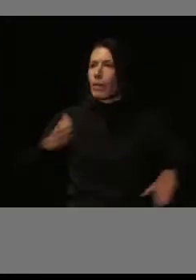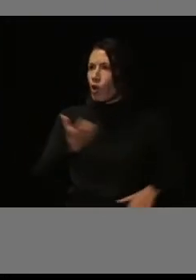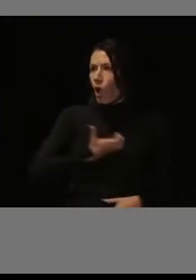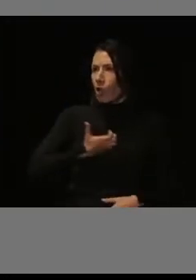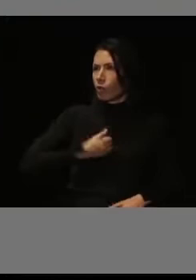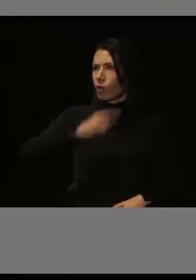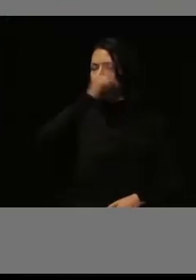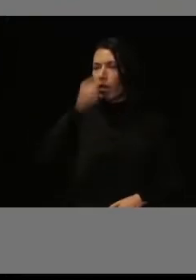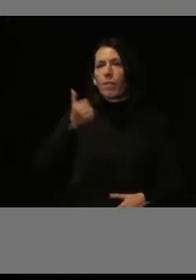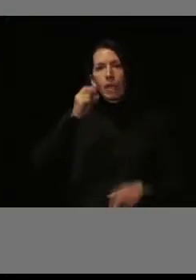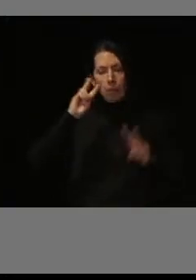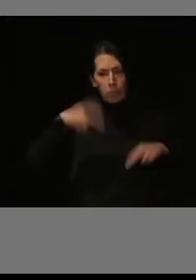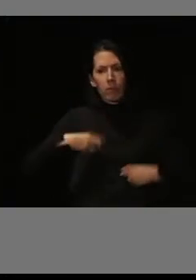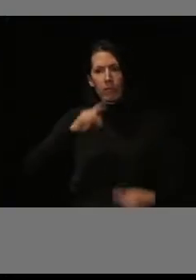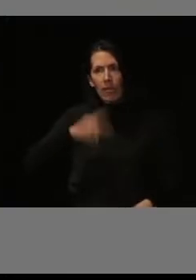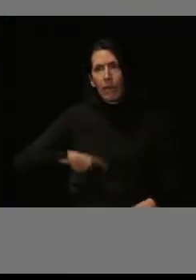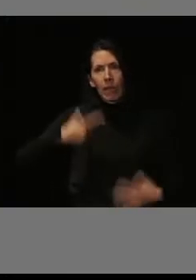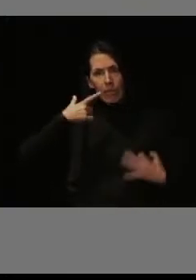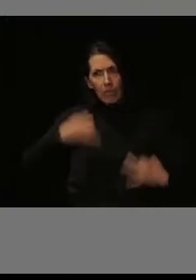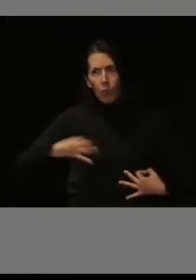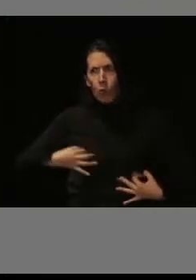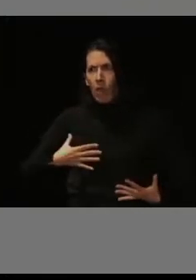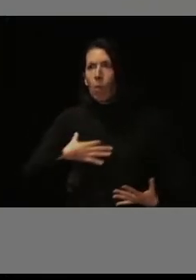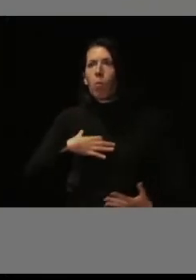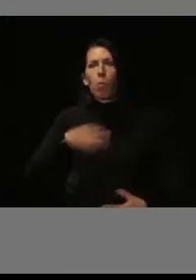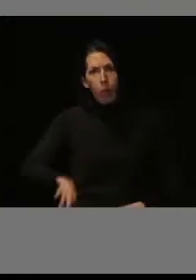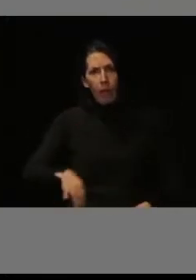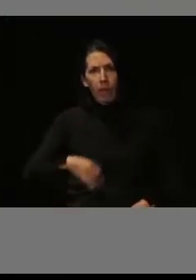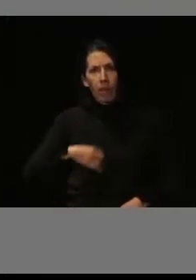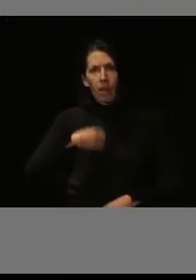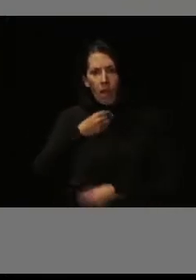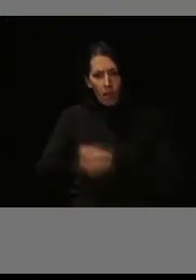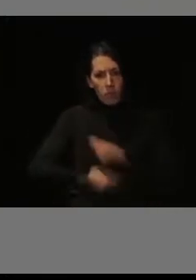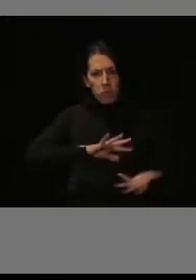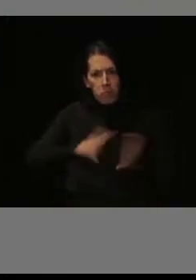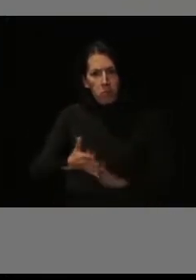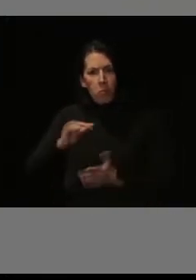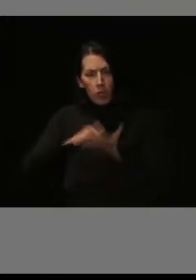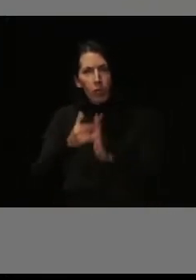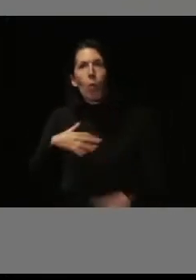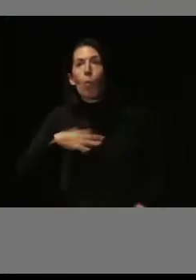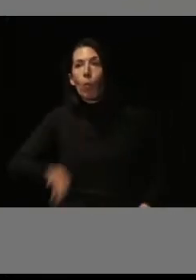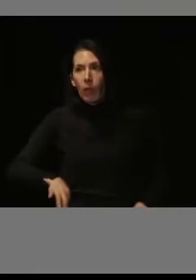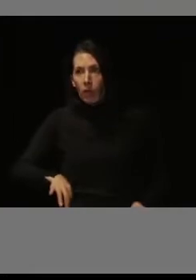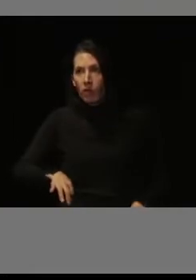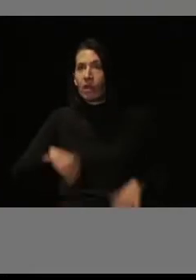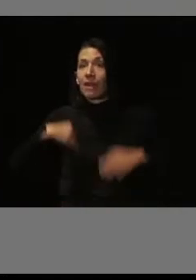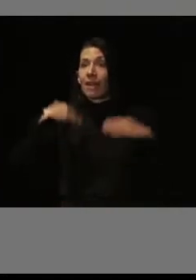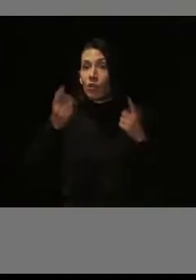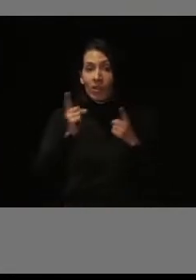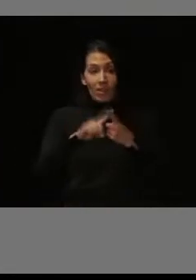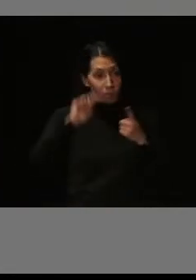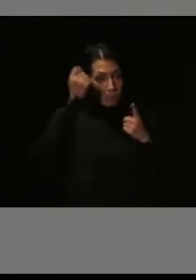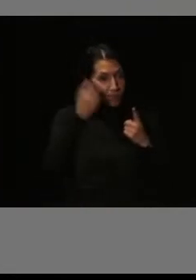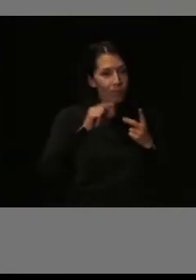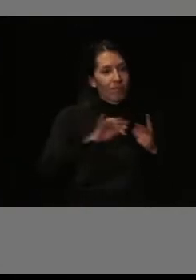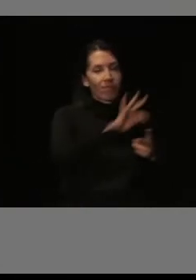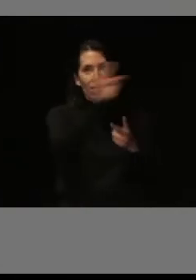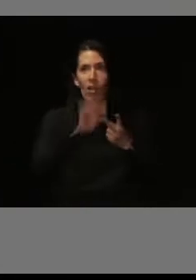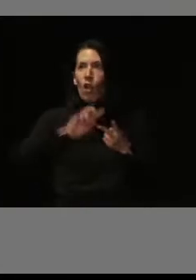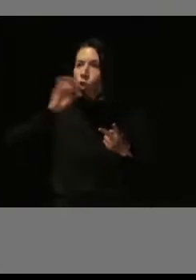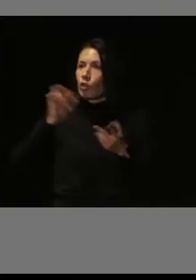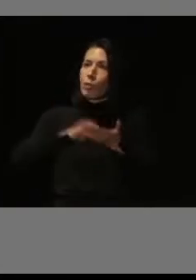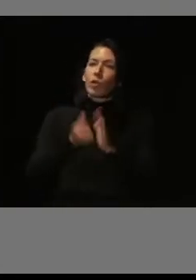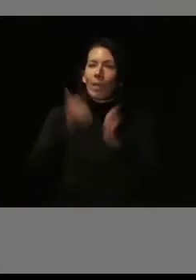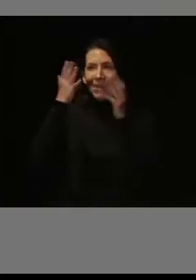cobró seguridad también en que era posible desarrollar este tipo de proyectos. Y ahí nos lanzamos al siguiente proyecto mucho más ambicioso.